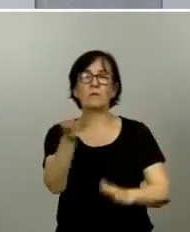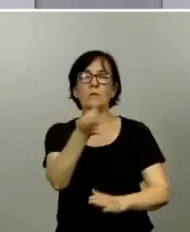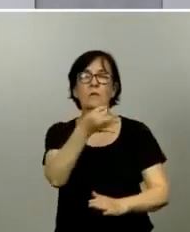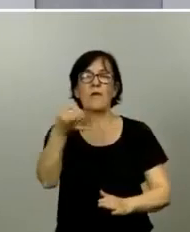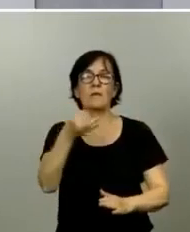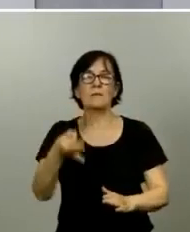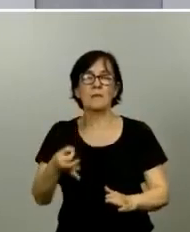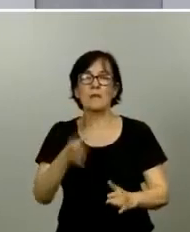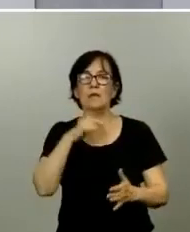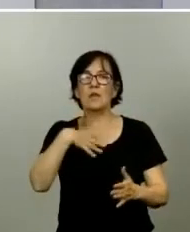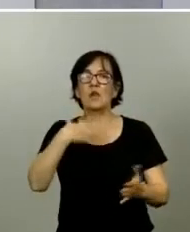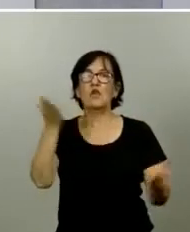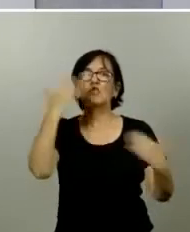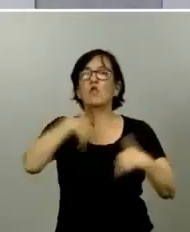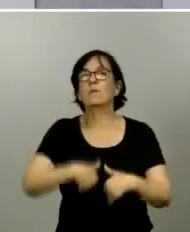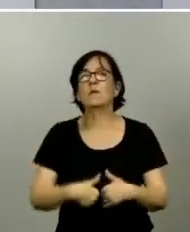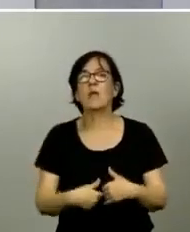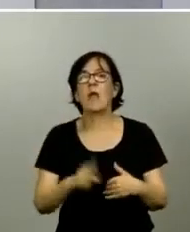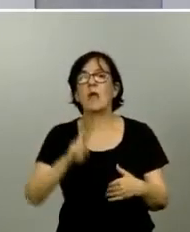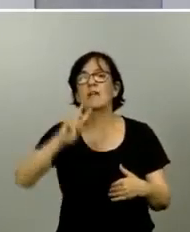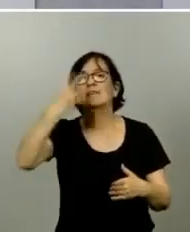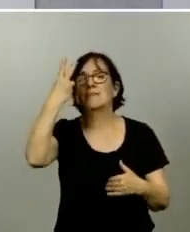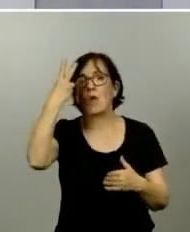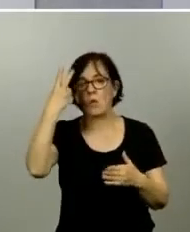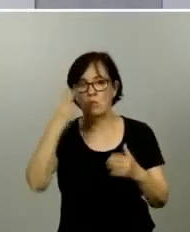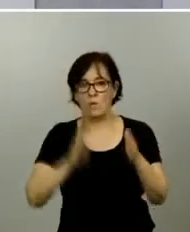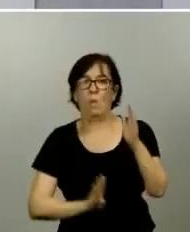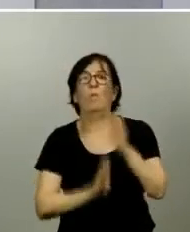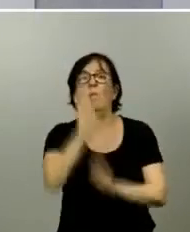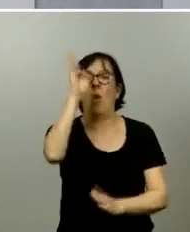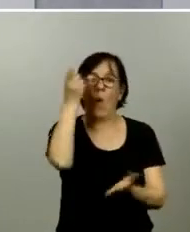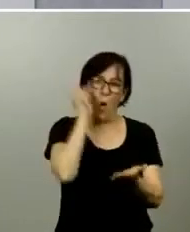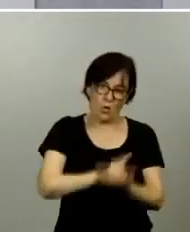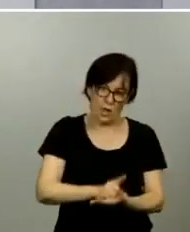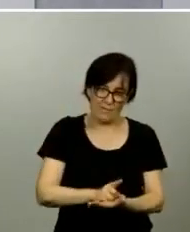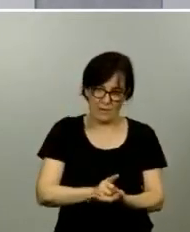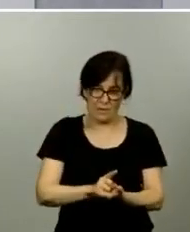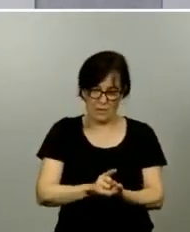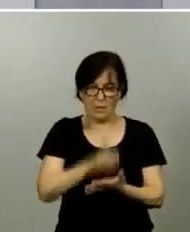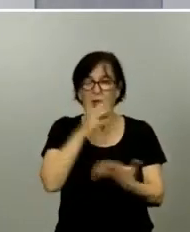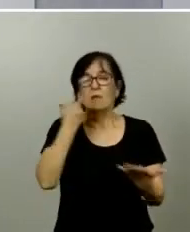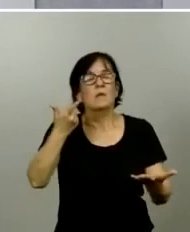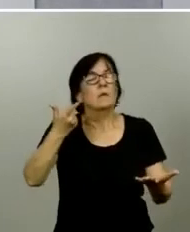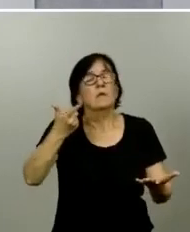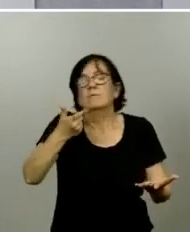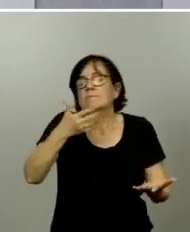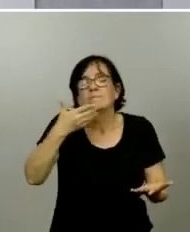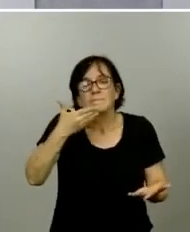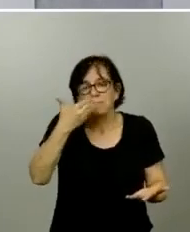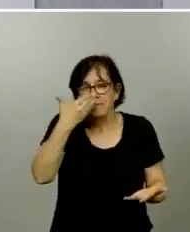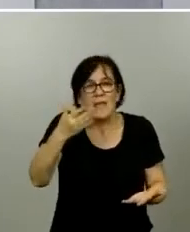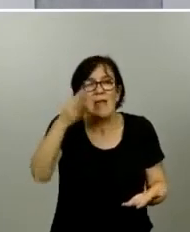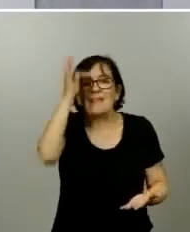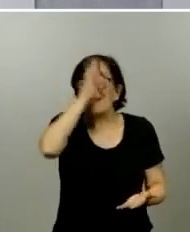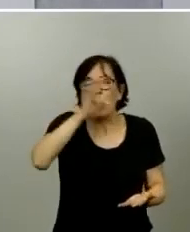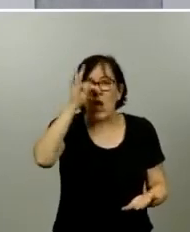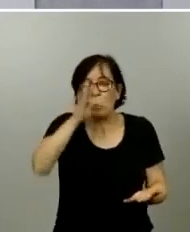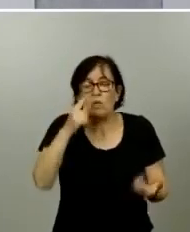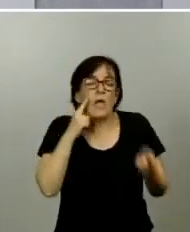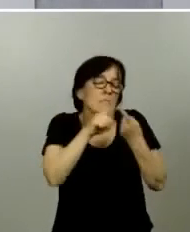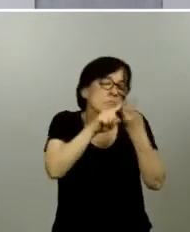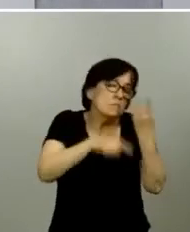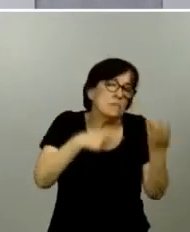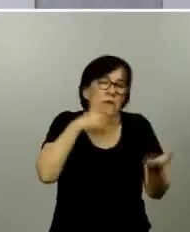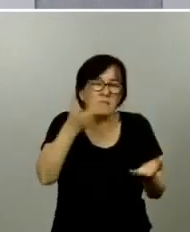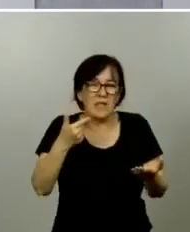no hubiera una segunda onda en todo caso esto es una hipótesis igual que muchas que hemos manejado a lo largo de la